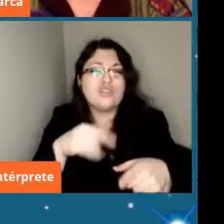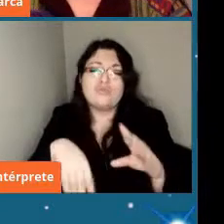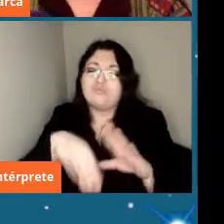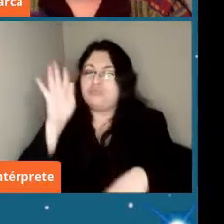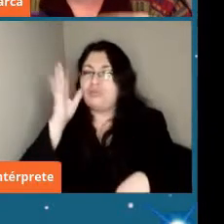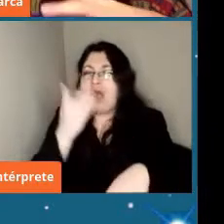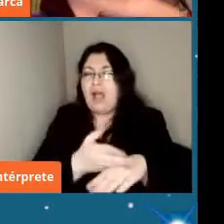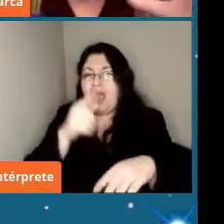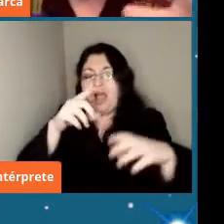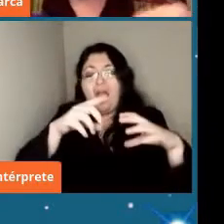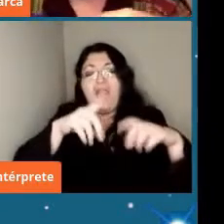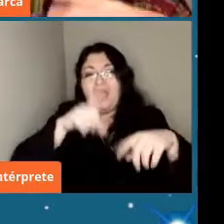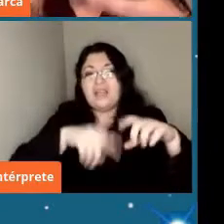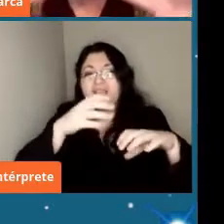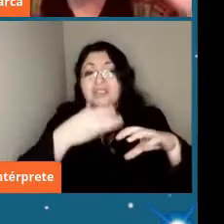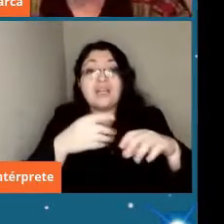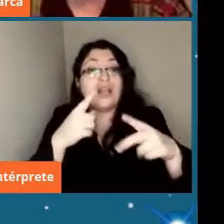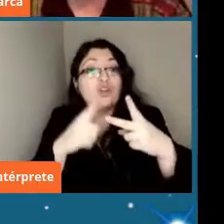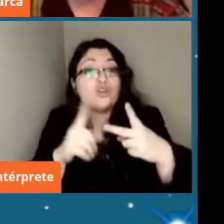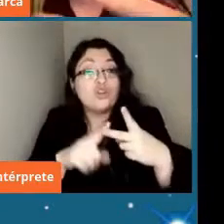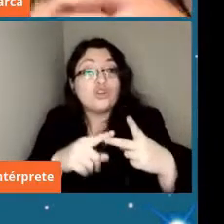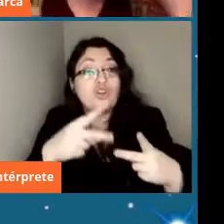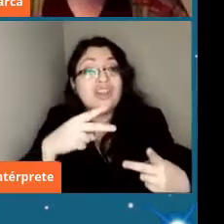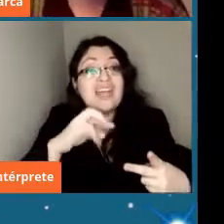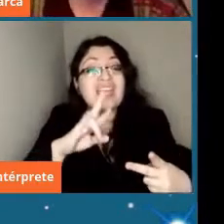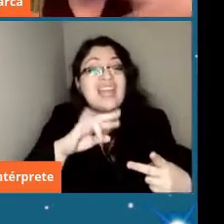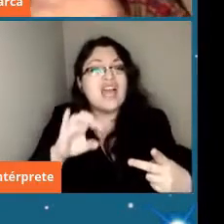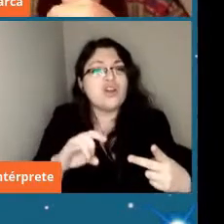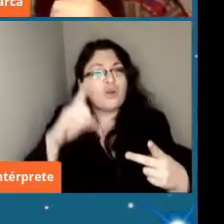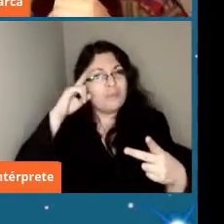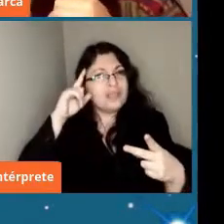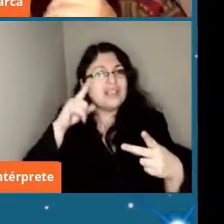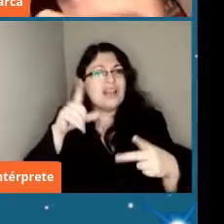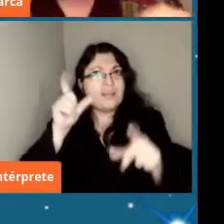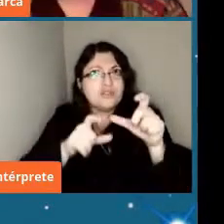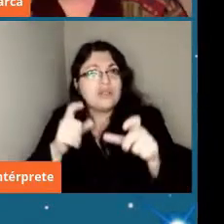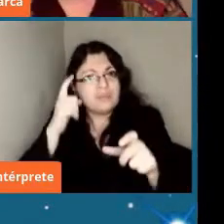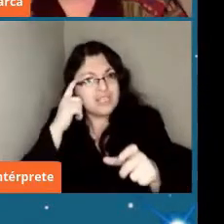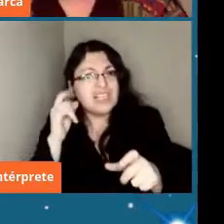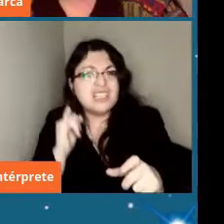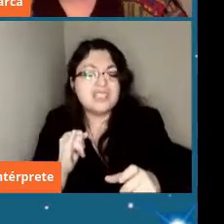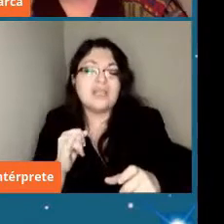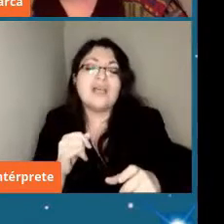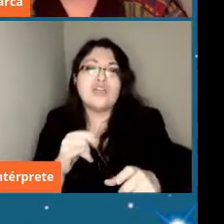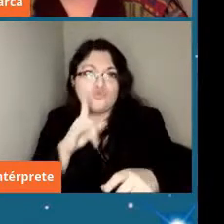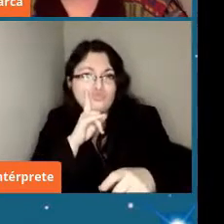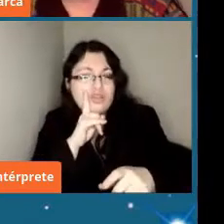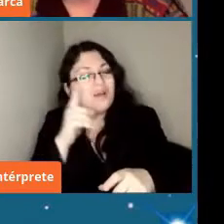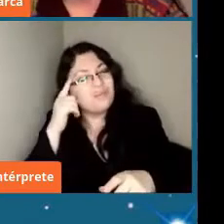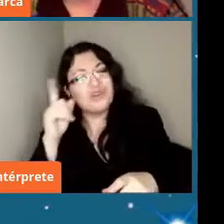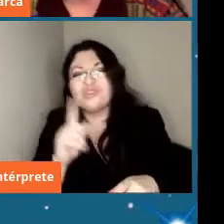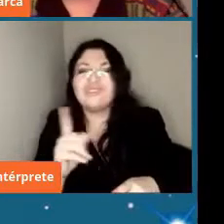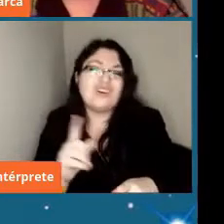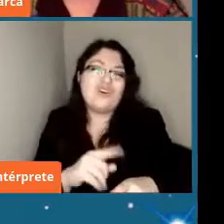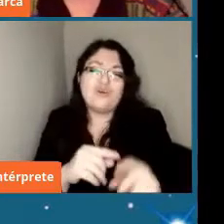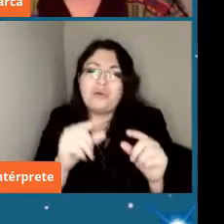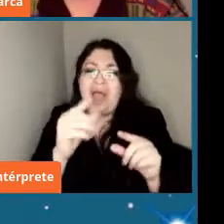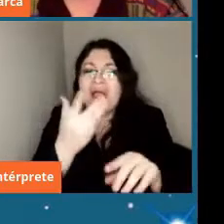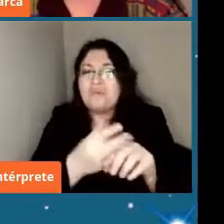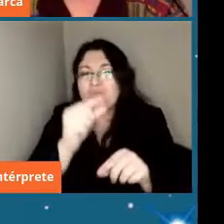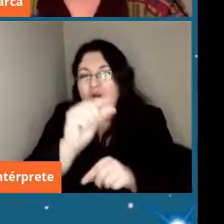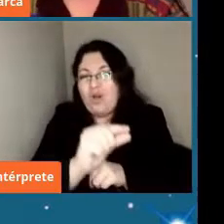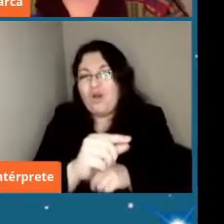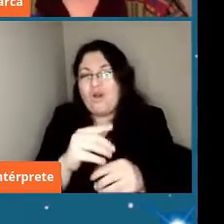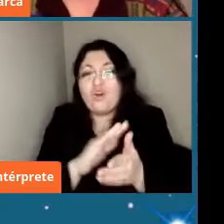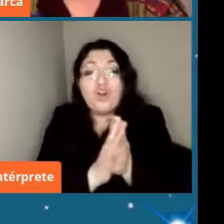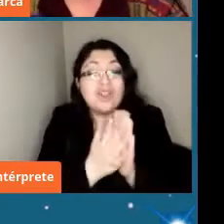los de hierro que la gente siempre cree que tienen meteoritos de hierro pero son súper escasos son menos de 5% de todo lo que hay en